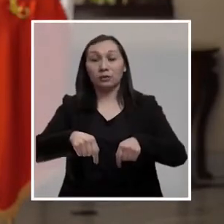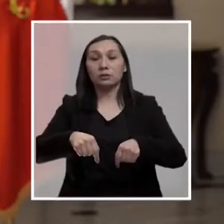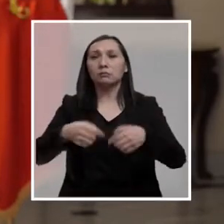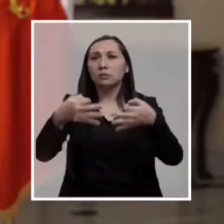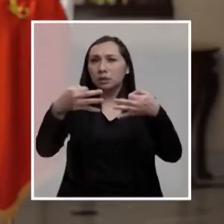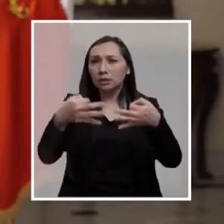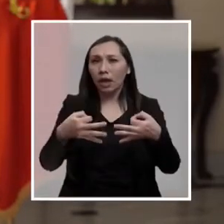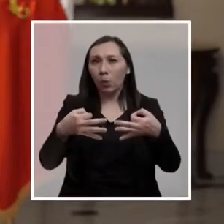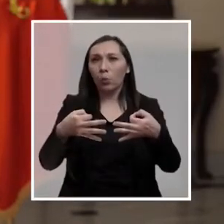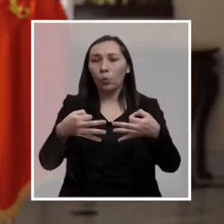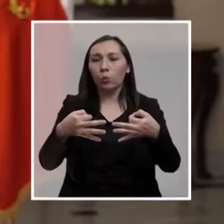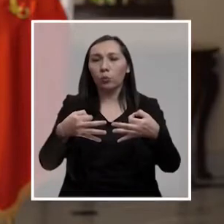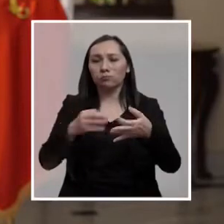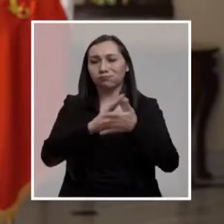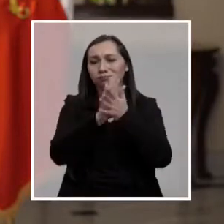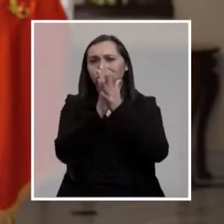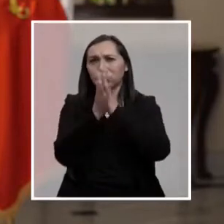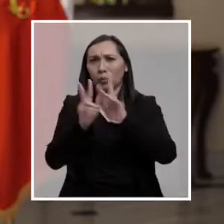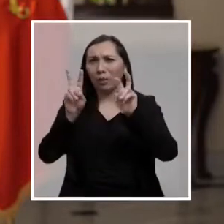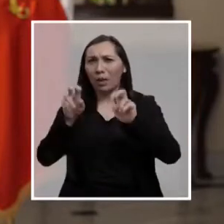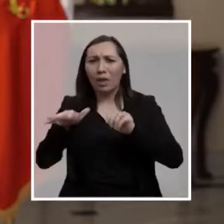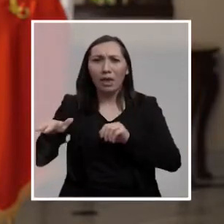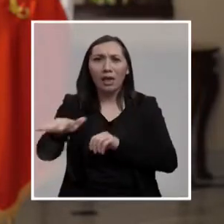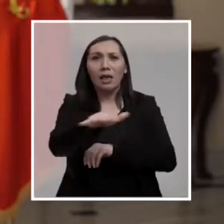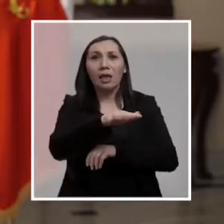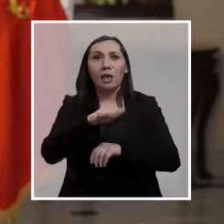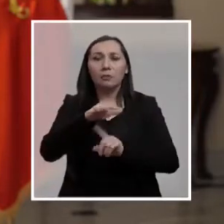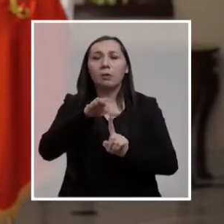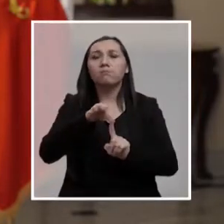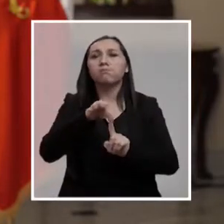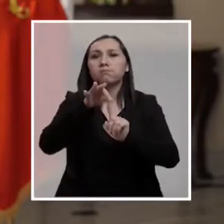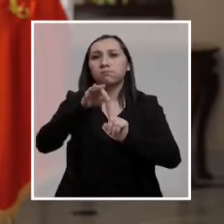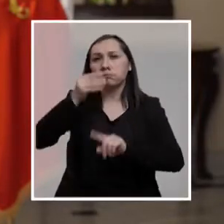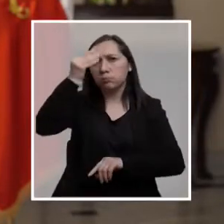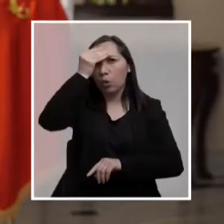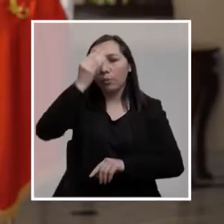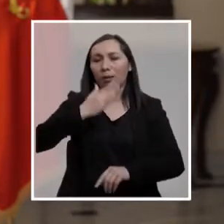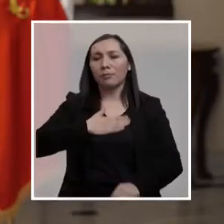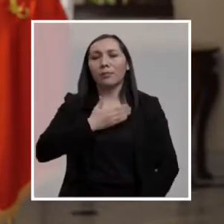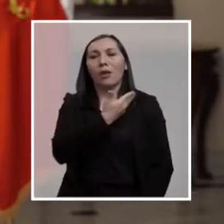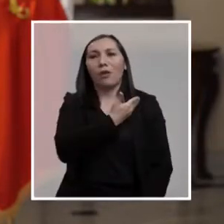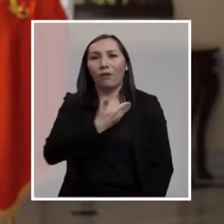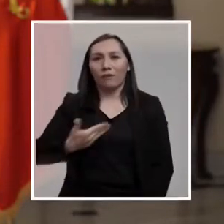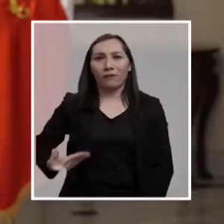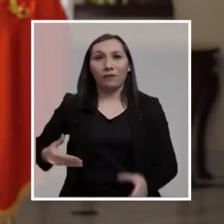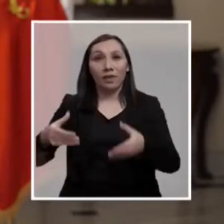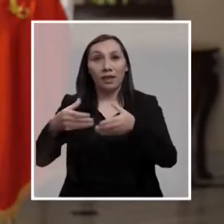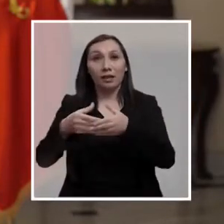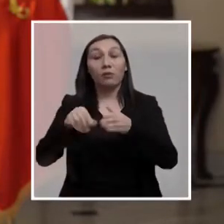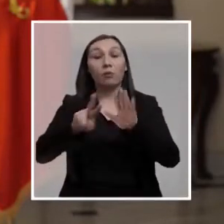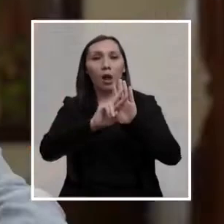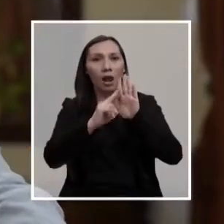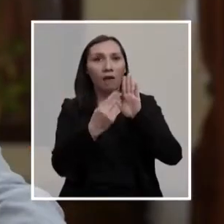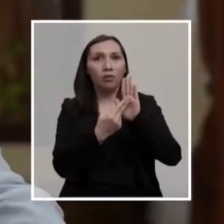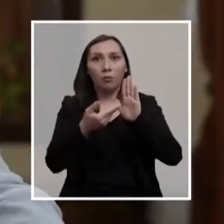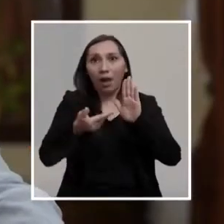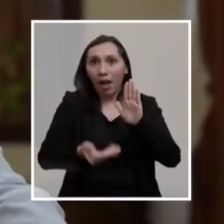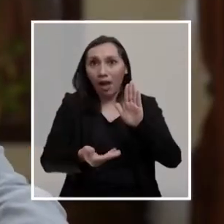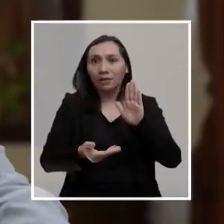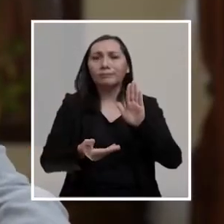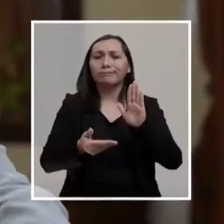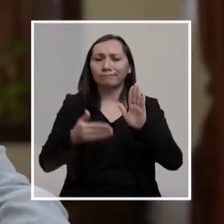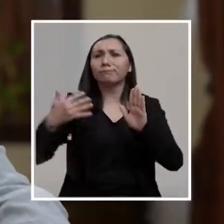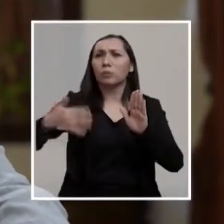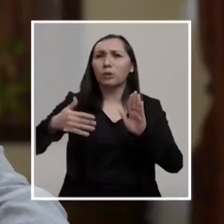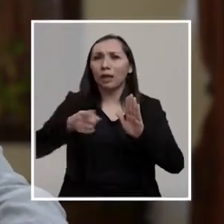la seguridad en todas sus dimensiones la principal prioridad de mi gobierno. Y esta reforma en particular es